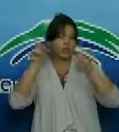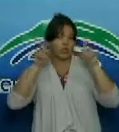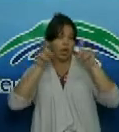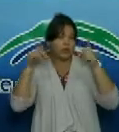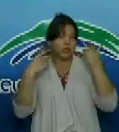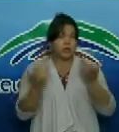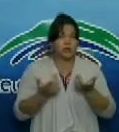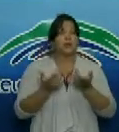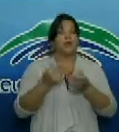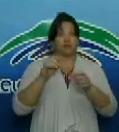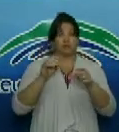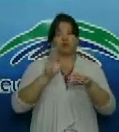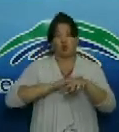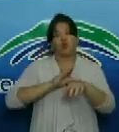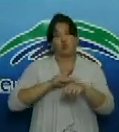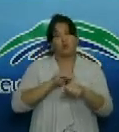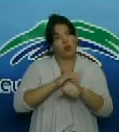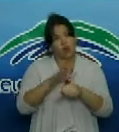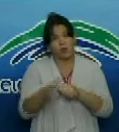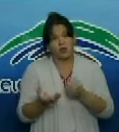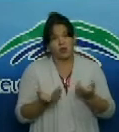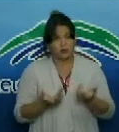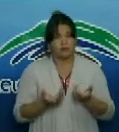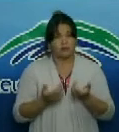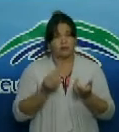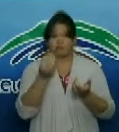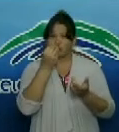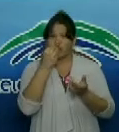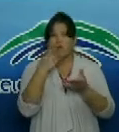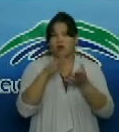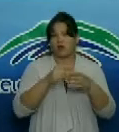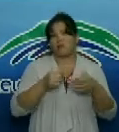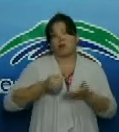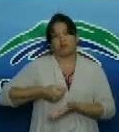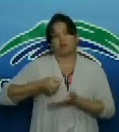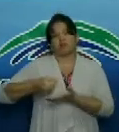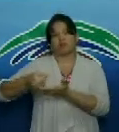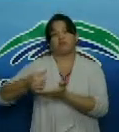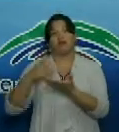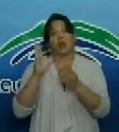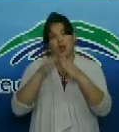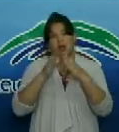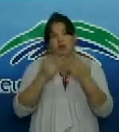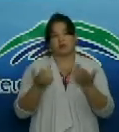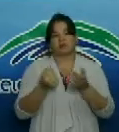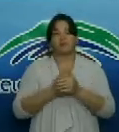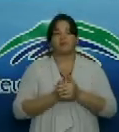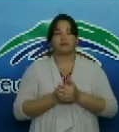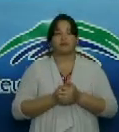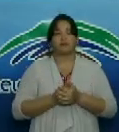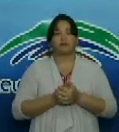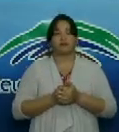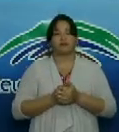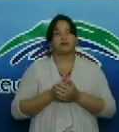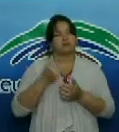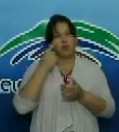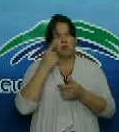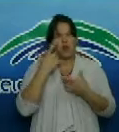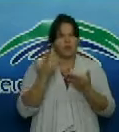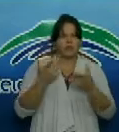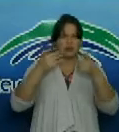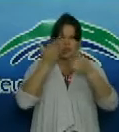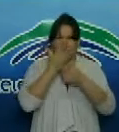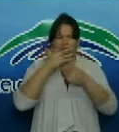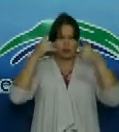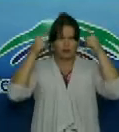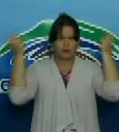-19 de elaborar alimentos para llevar en los próximos minutos tendremos a otra de las protagonistas de la enfermería